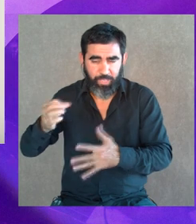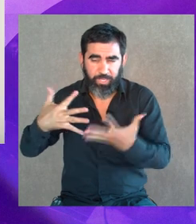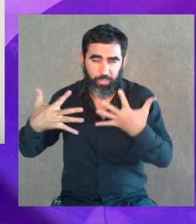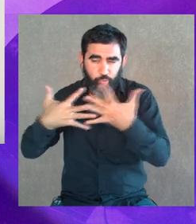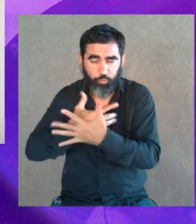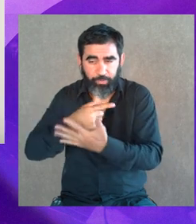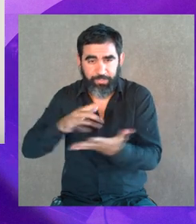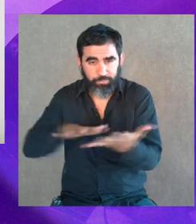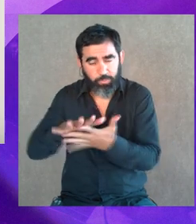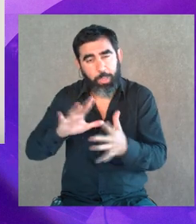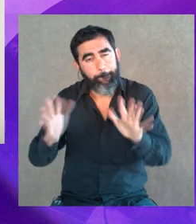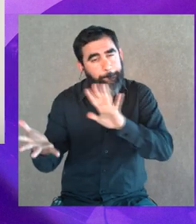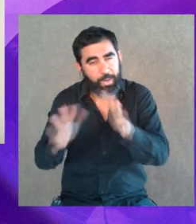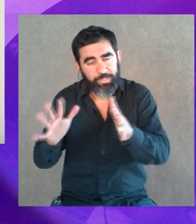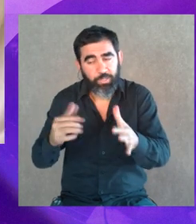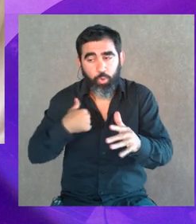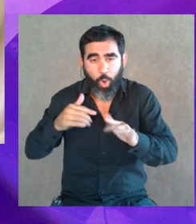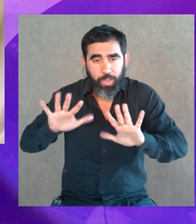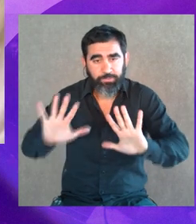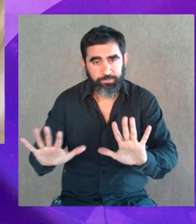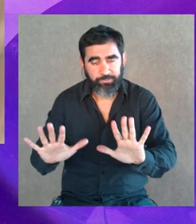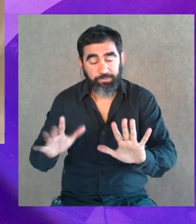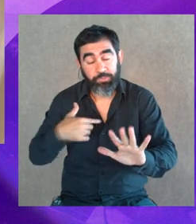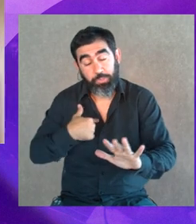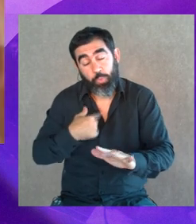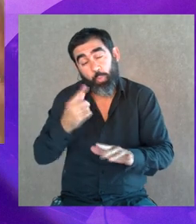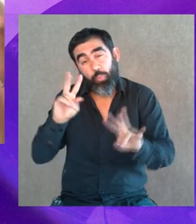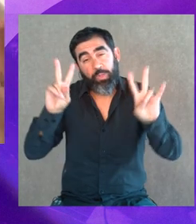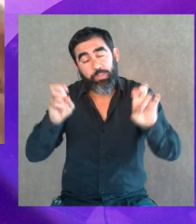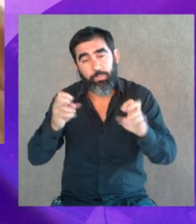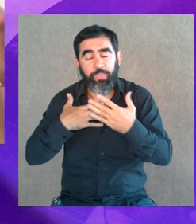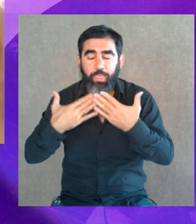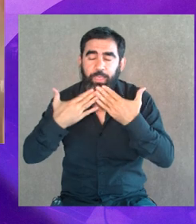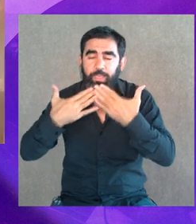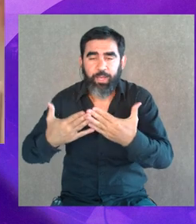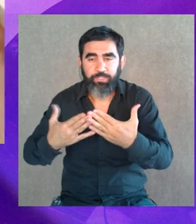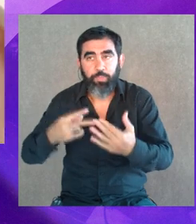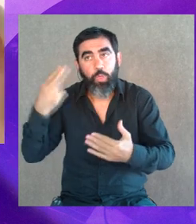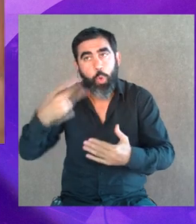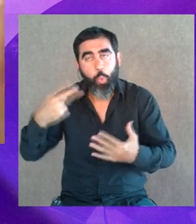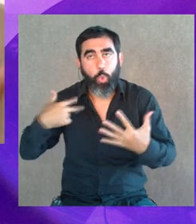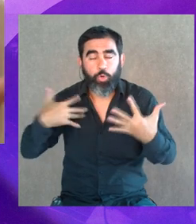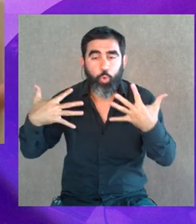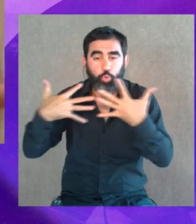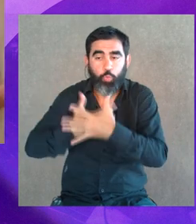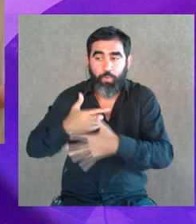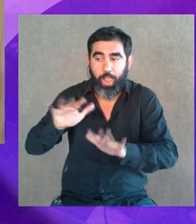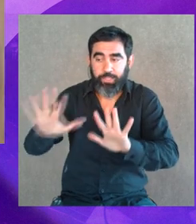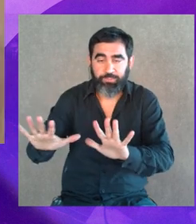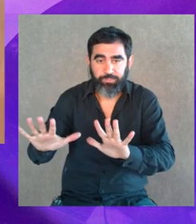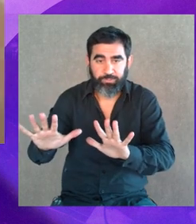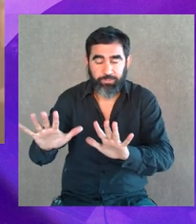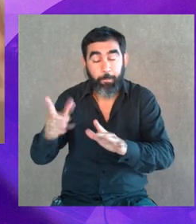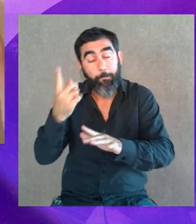vivieron algo similar. Y eso fue lo que me pasó a O sea que por un lado, ese agradecimiento de no haber tenido que vivenciarlo